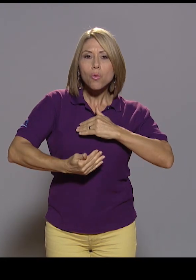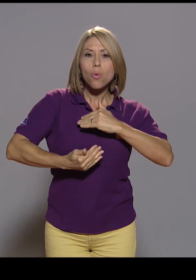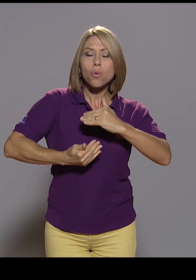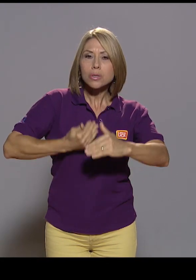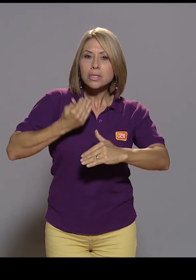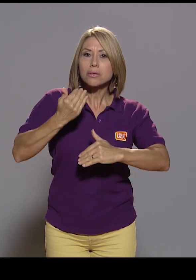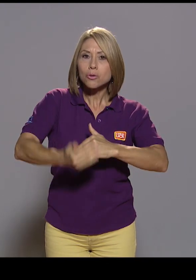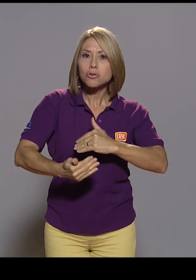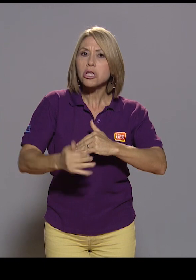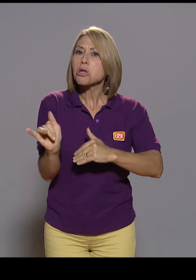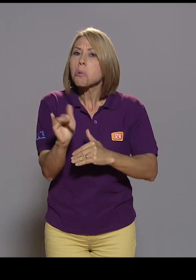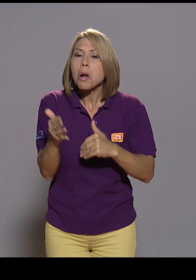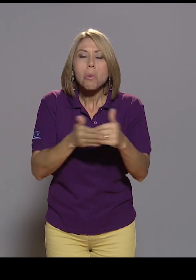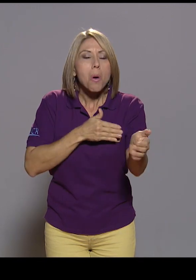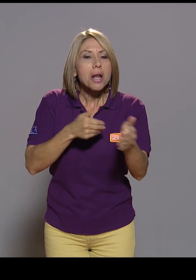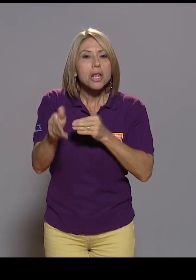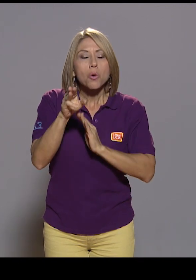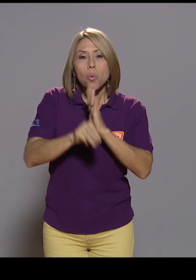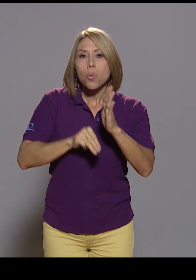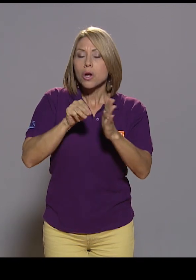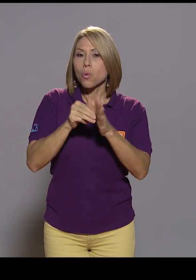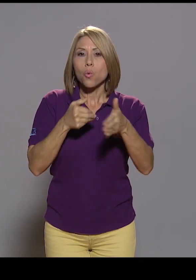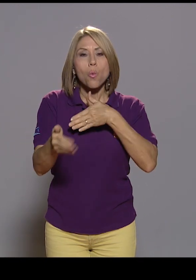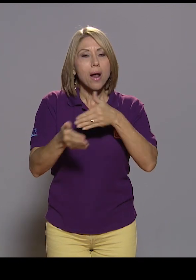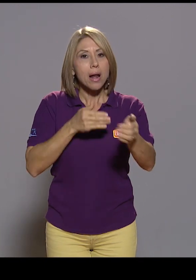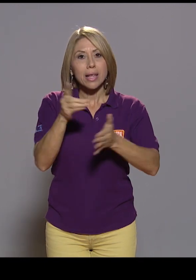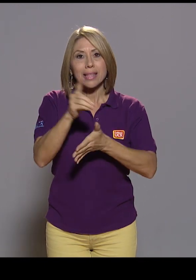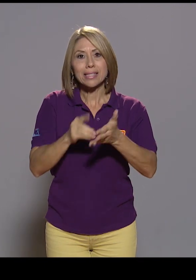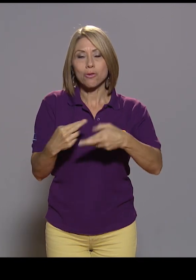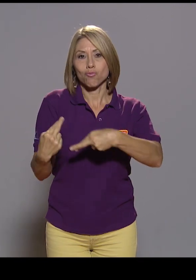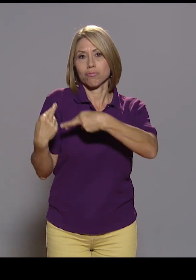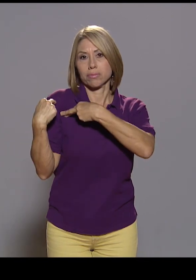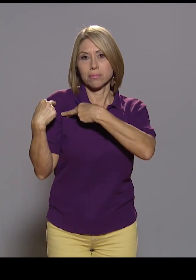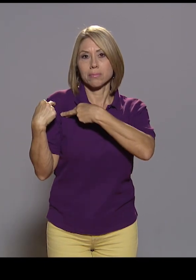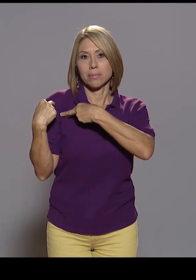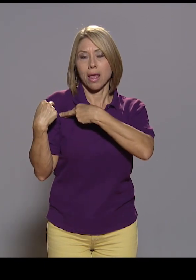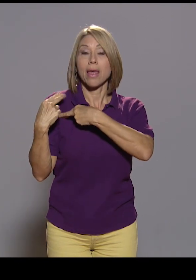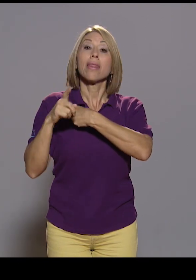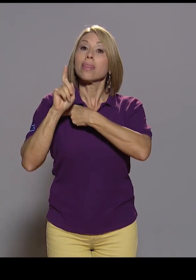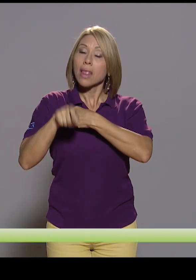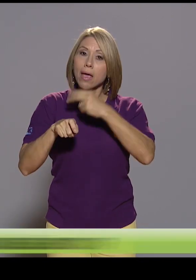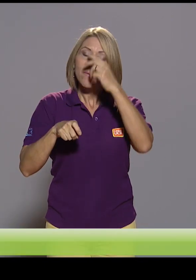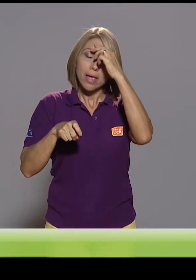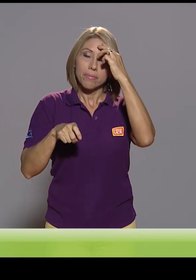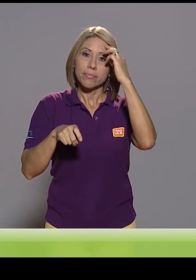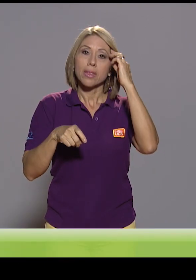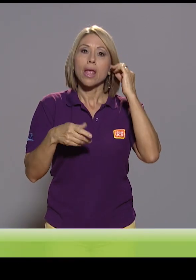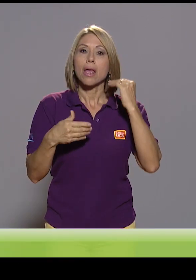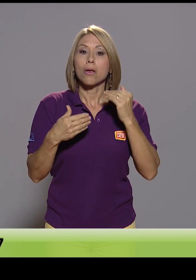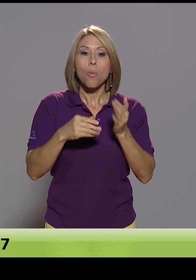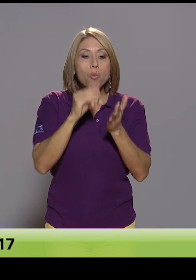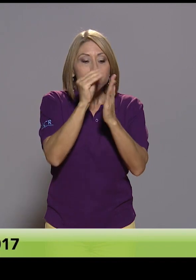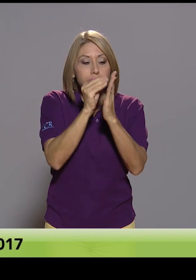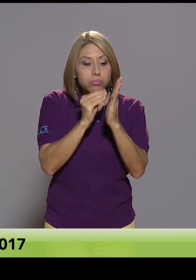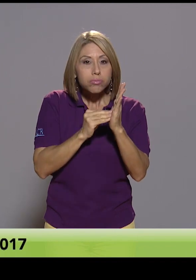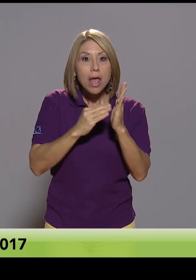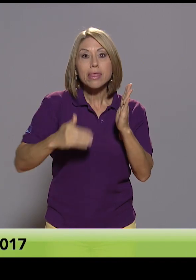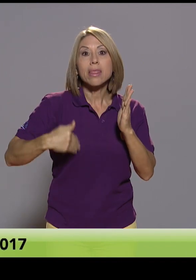currículum o cualquier diseño responsable, en el cual tiene que haber validación de personas